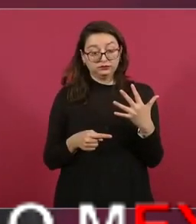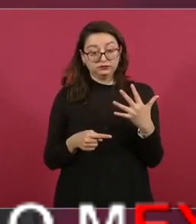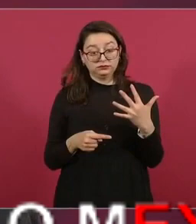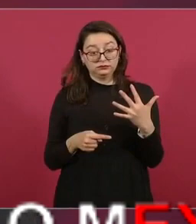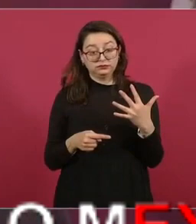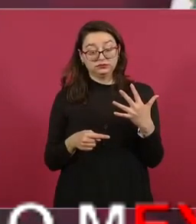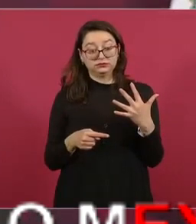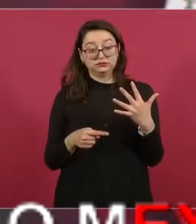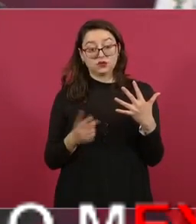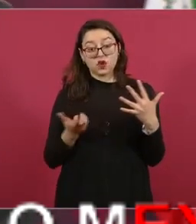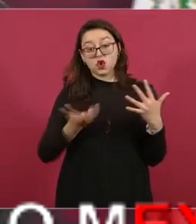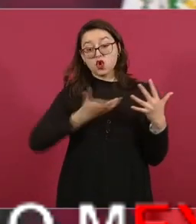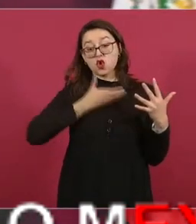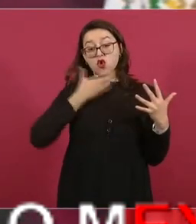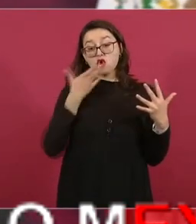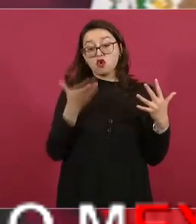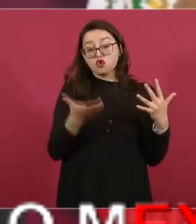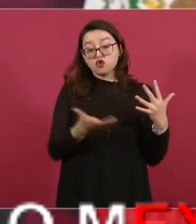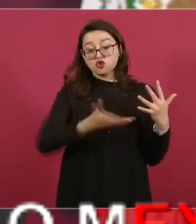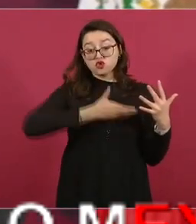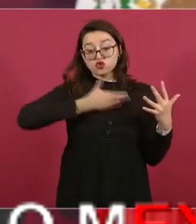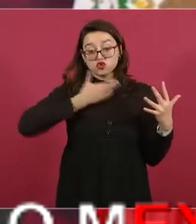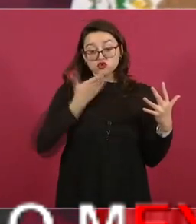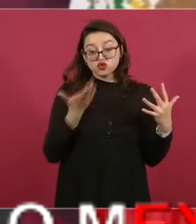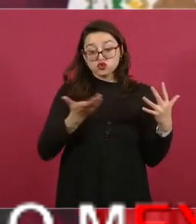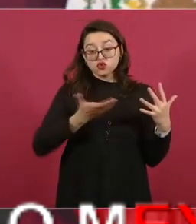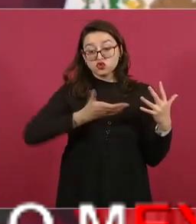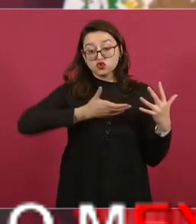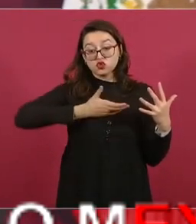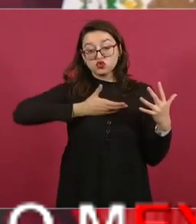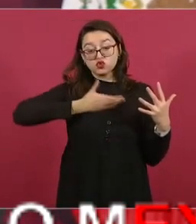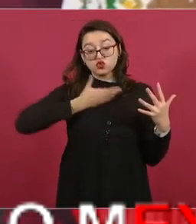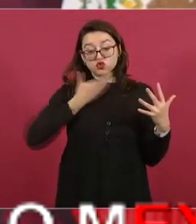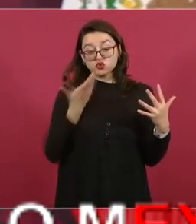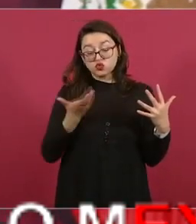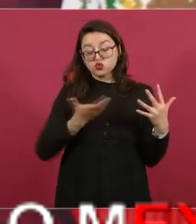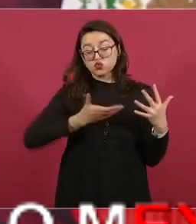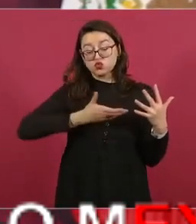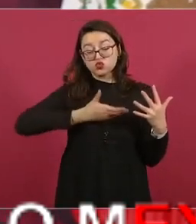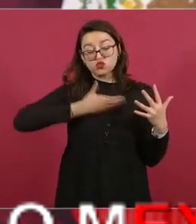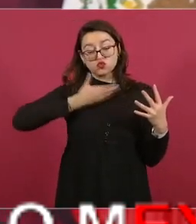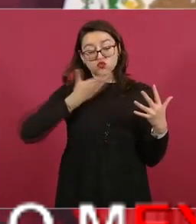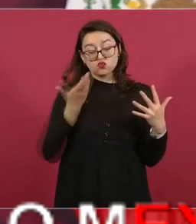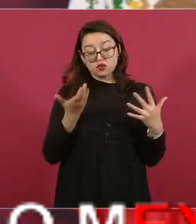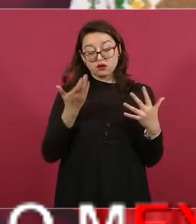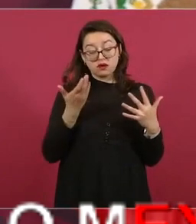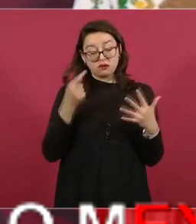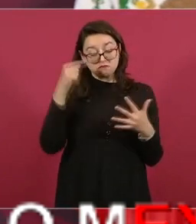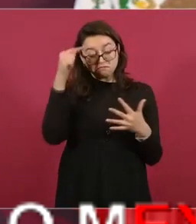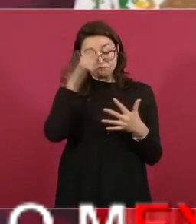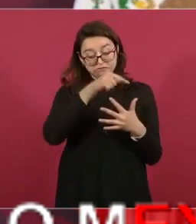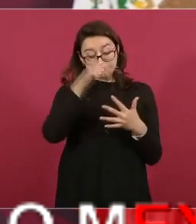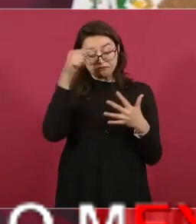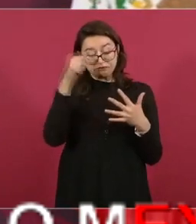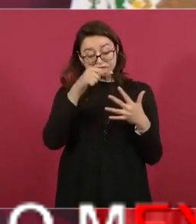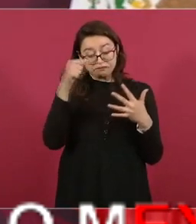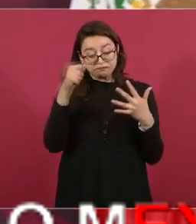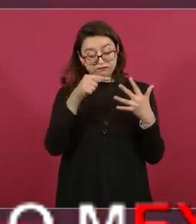todo un oneroso y